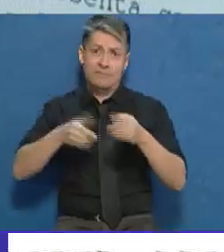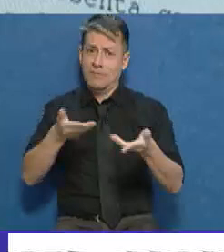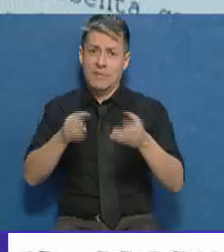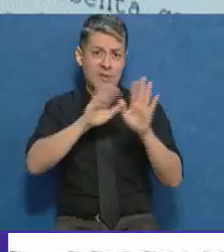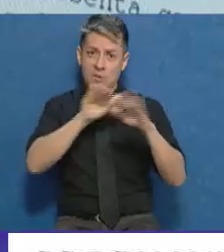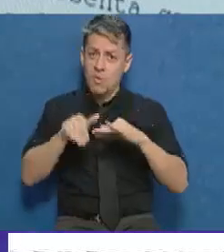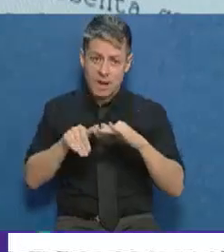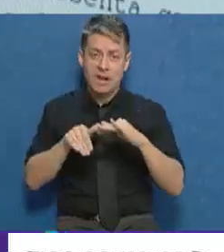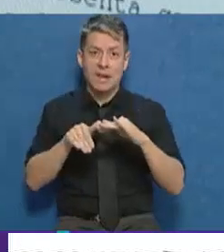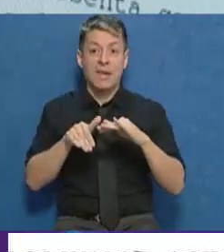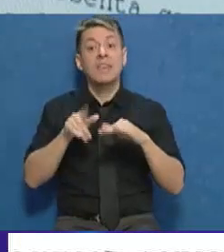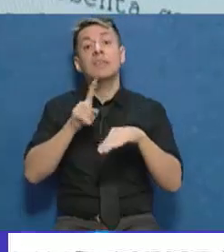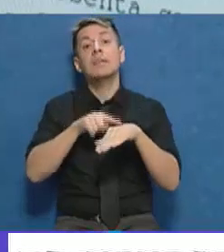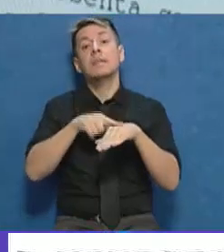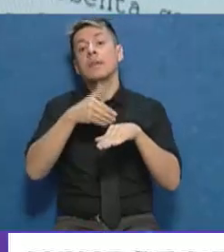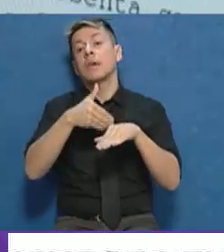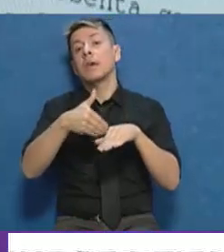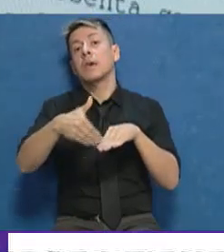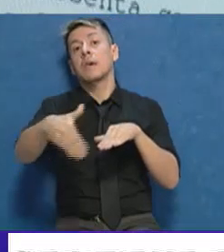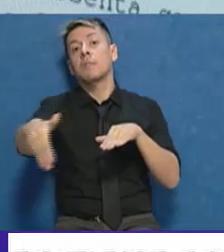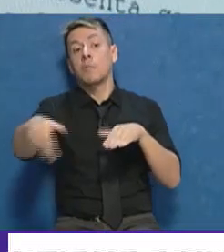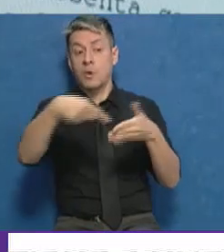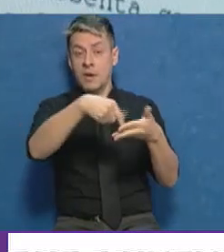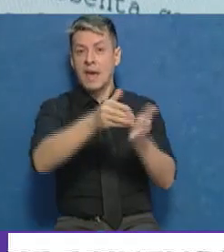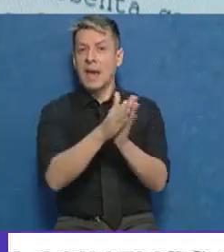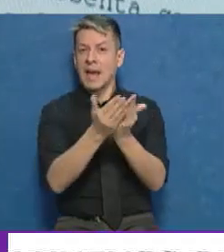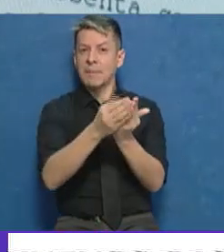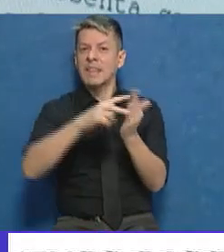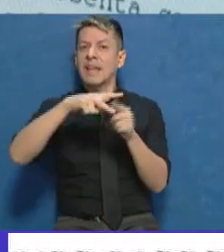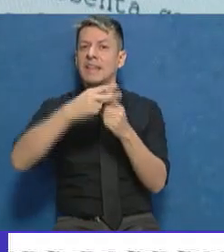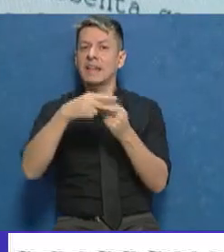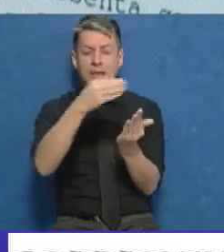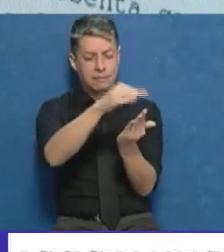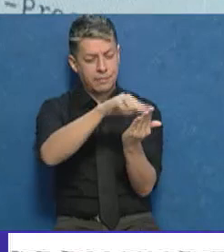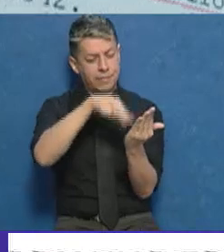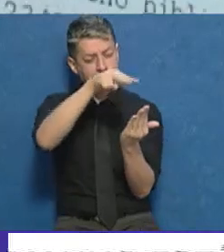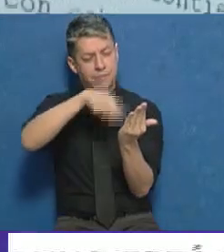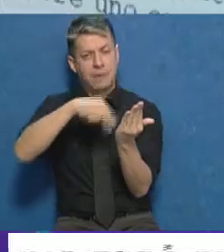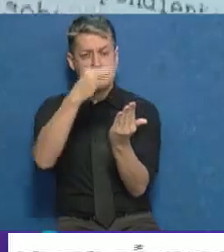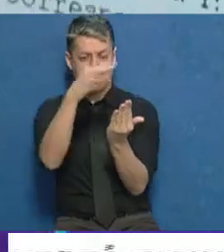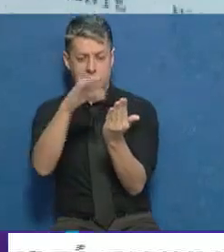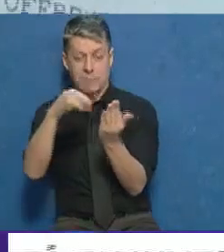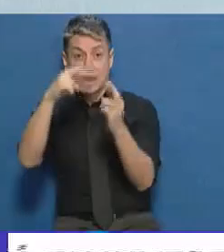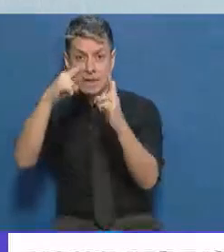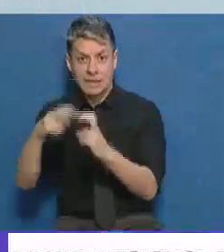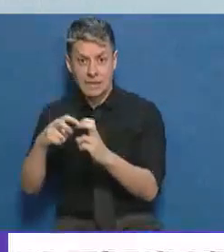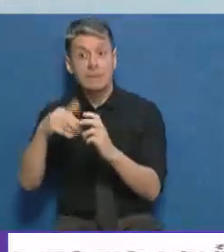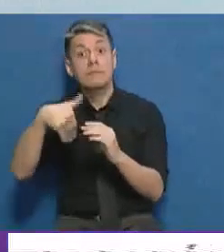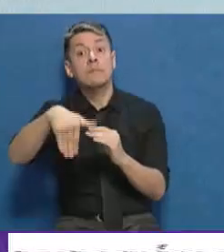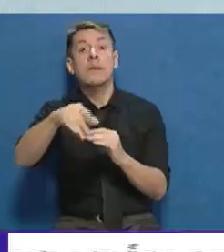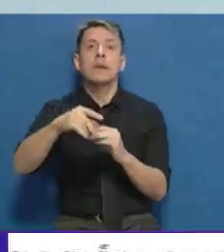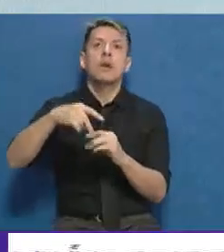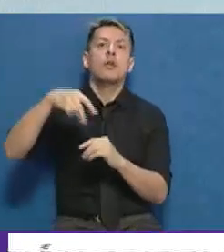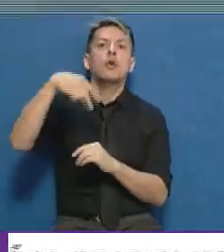luego correrá un periodo de tiempo para el análisis de esa carpeta técnica y posteriormente allá por el mes de noviembre, mediados de